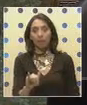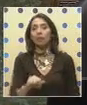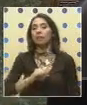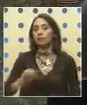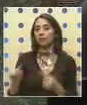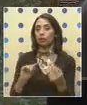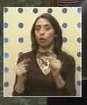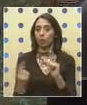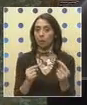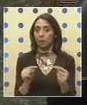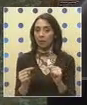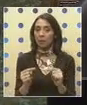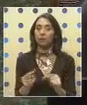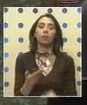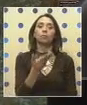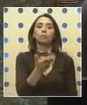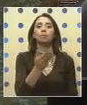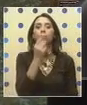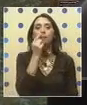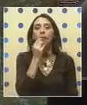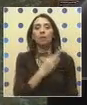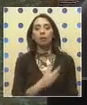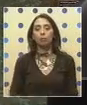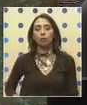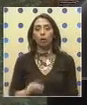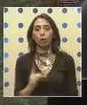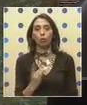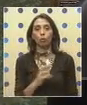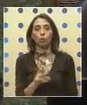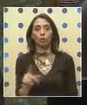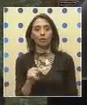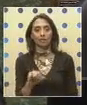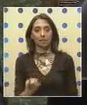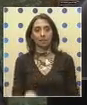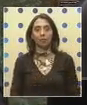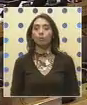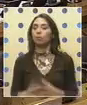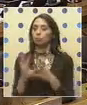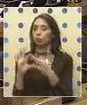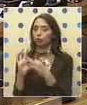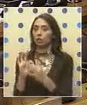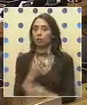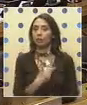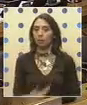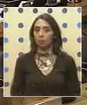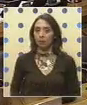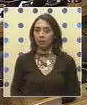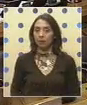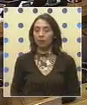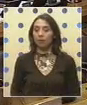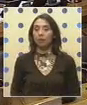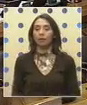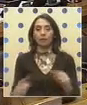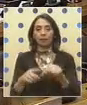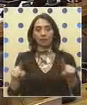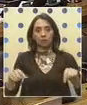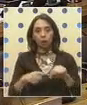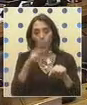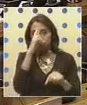El debate, le ofrezco la palabra al diputado de Urresti. Muchas gracias, Presidente. Honorable Sala.